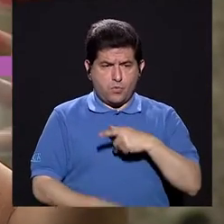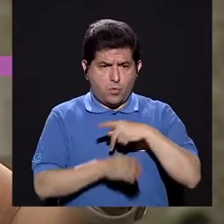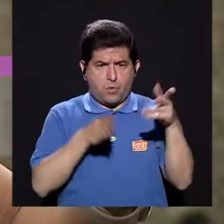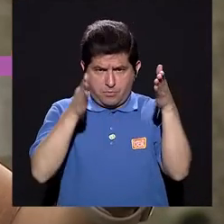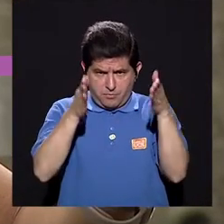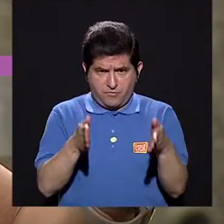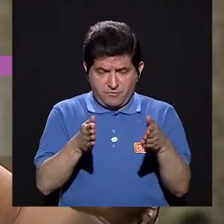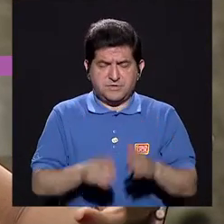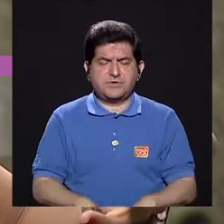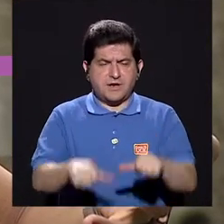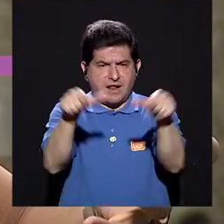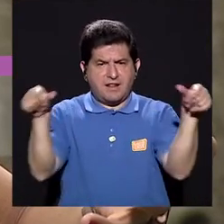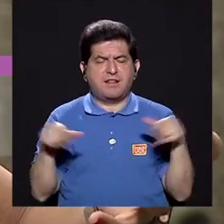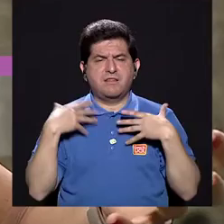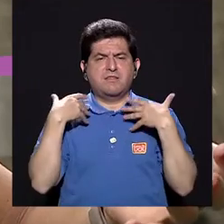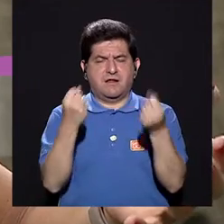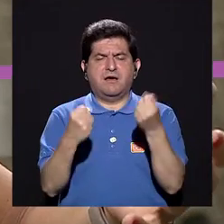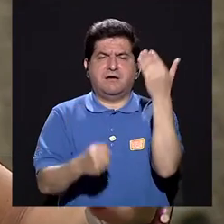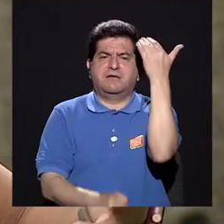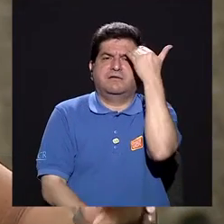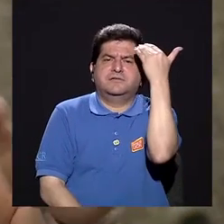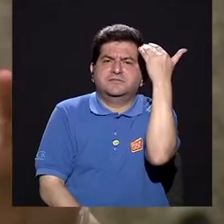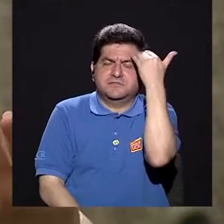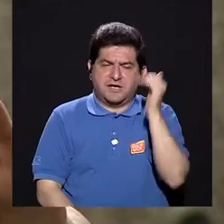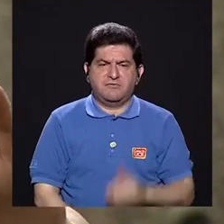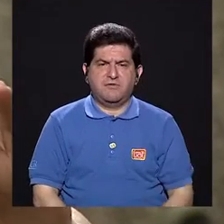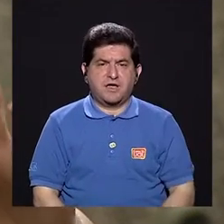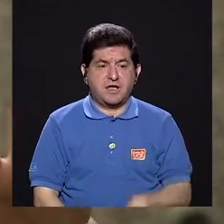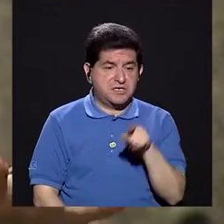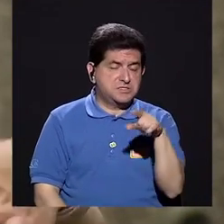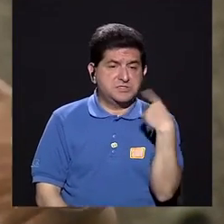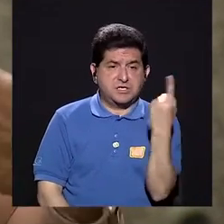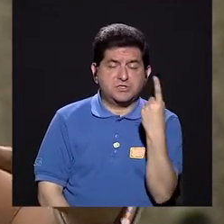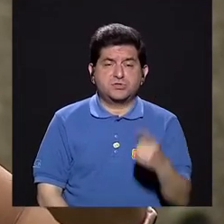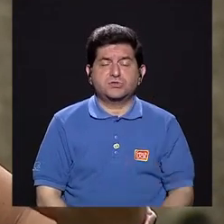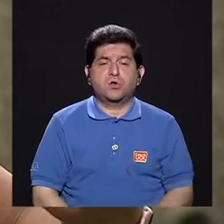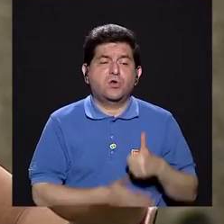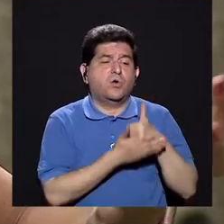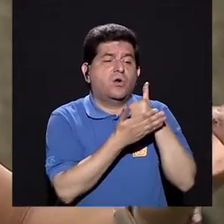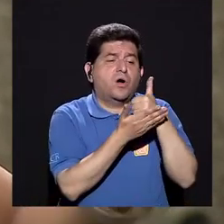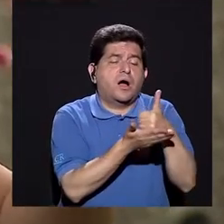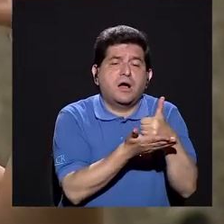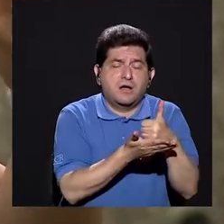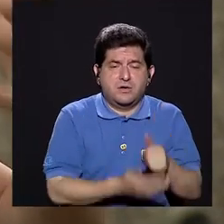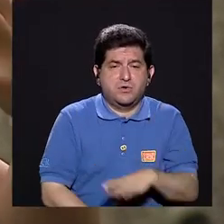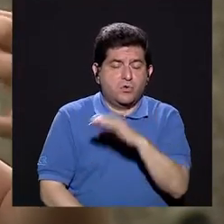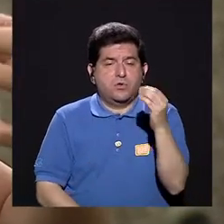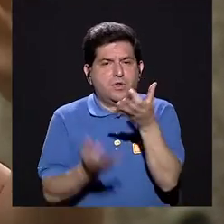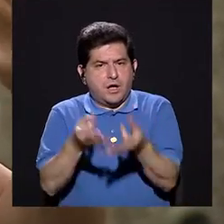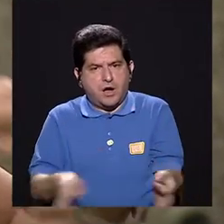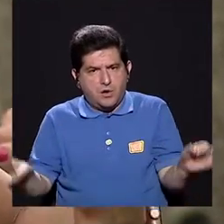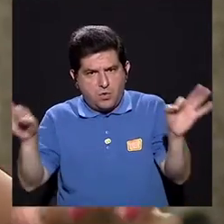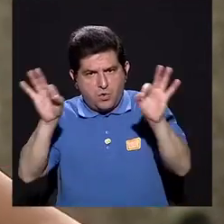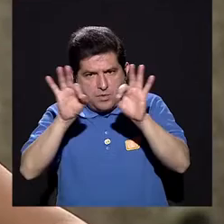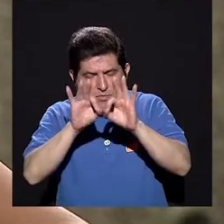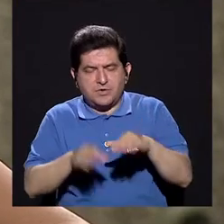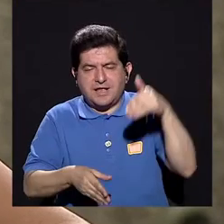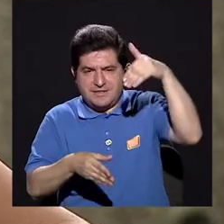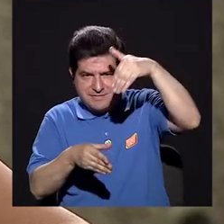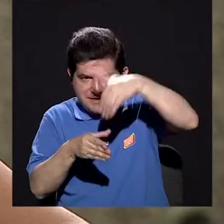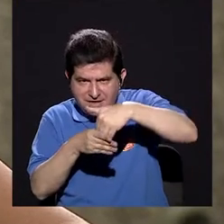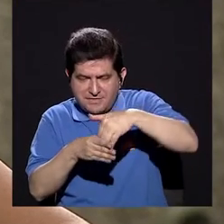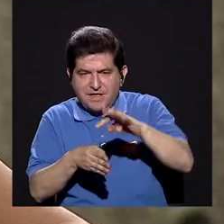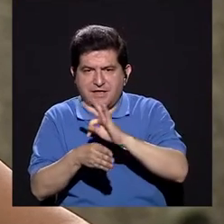profesional en la salud, saber si esto solo viene a coayudar o si es importante, digamos, en la